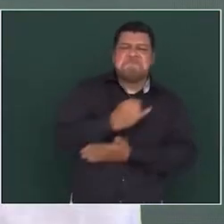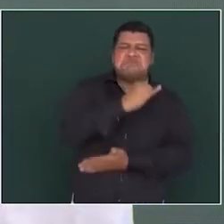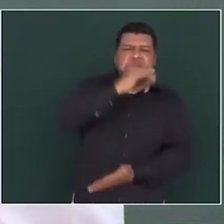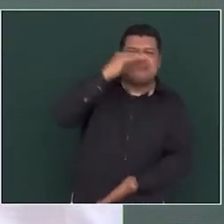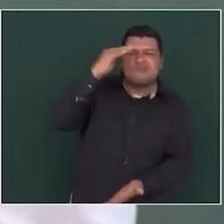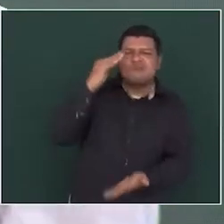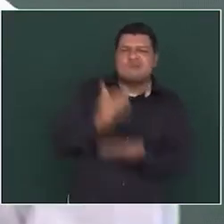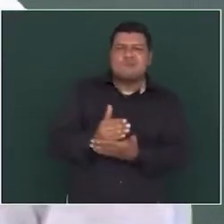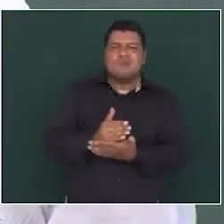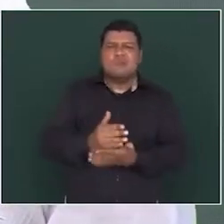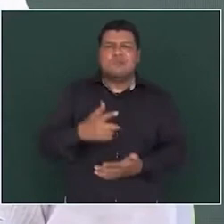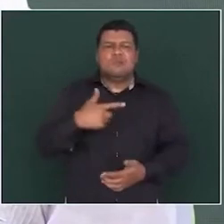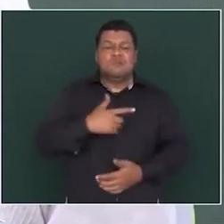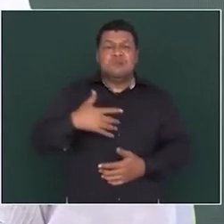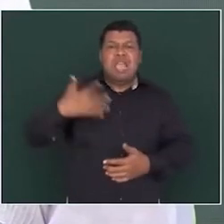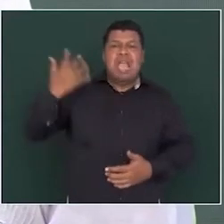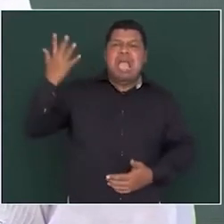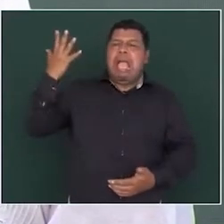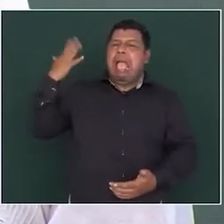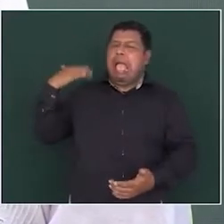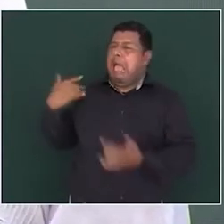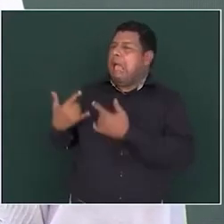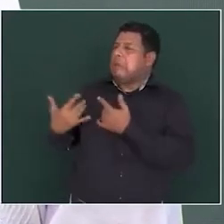toda la historia del ferrocarril